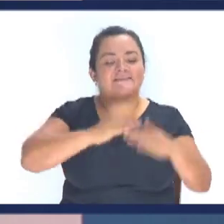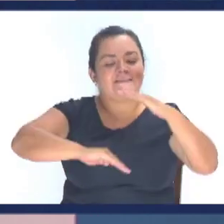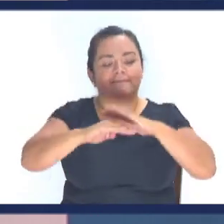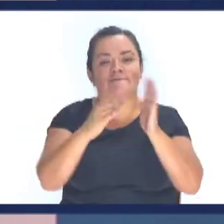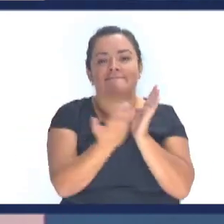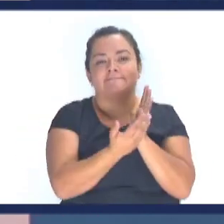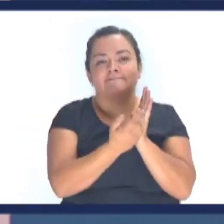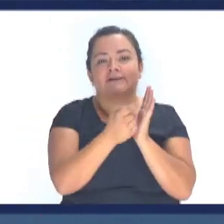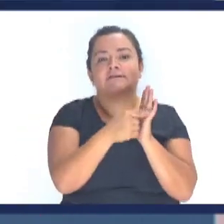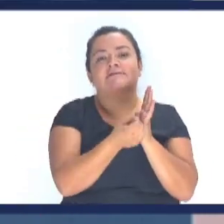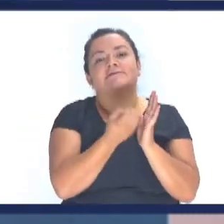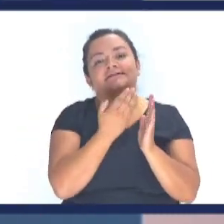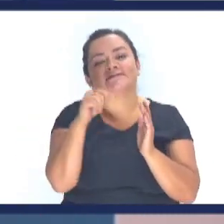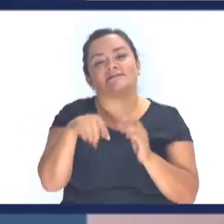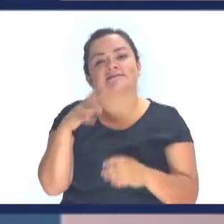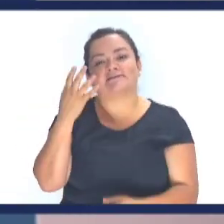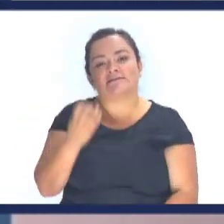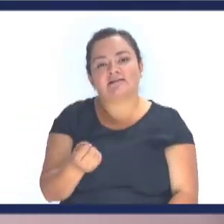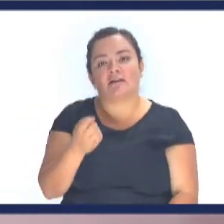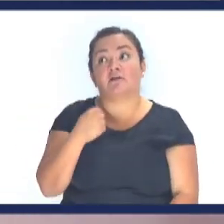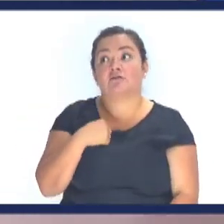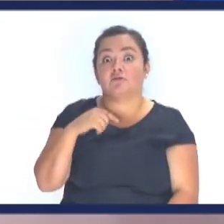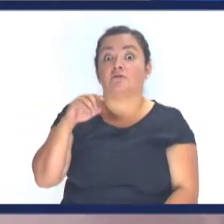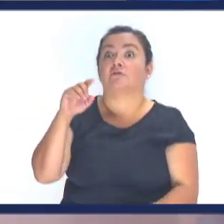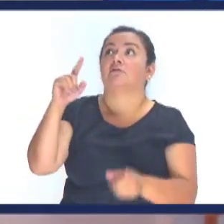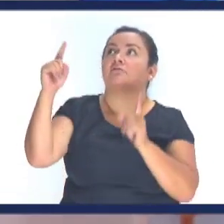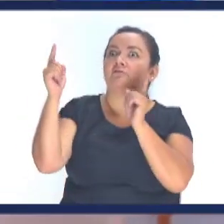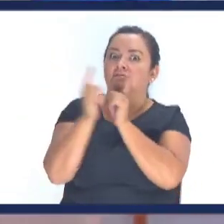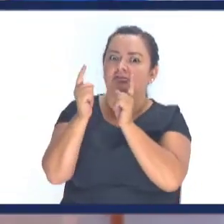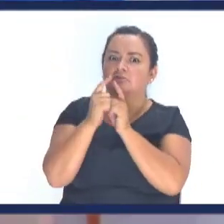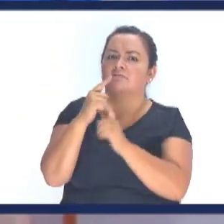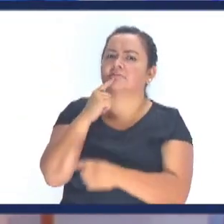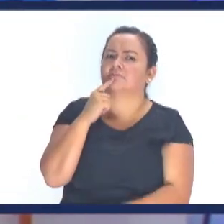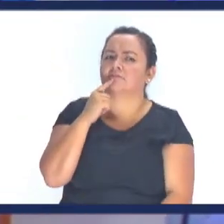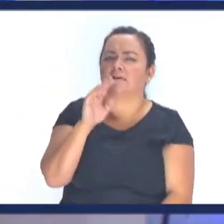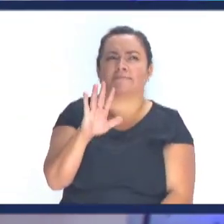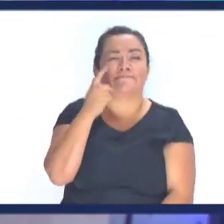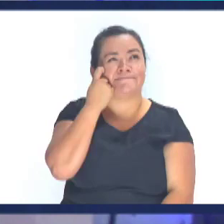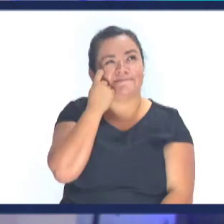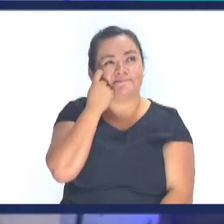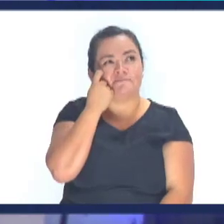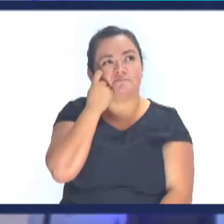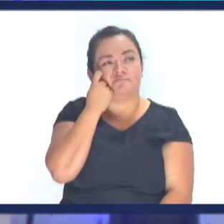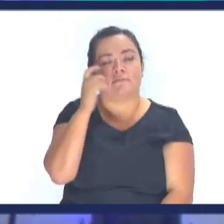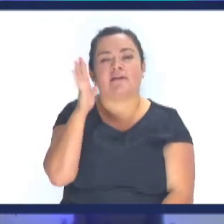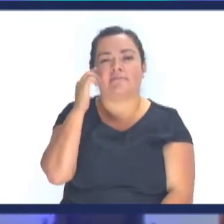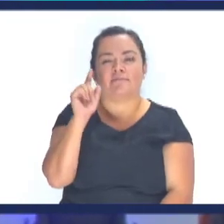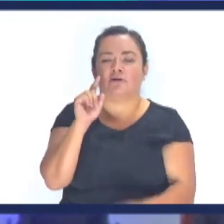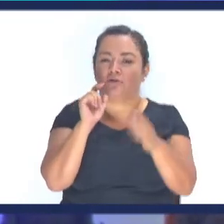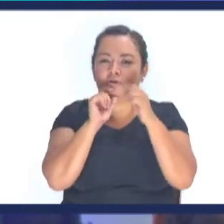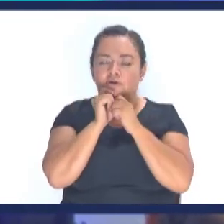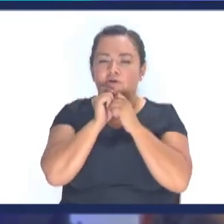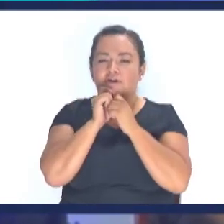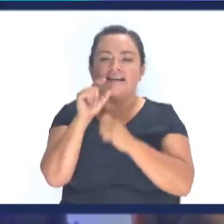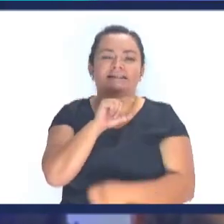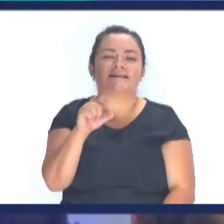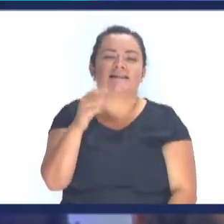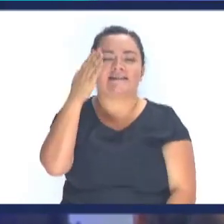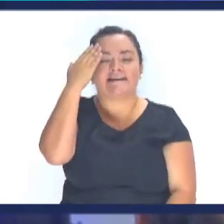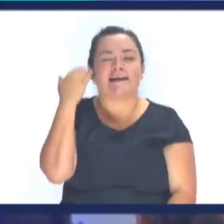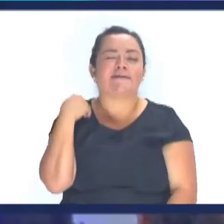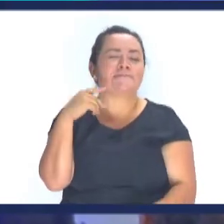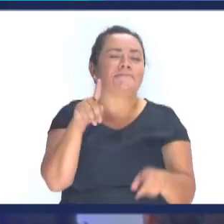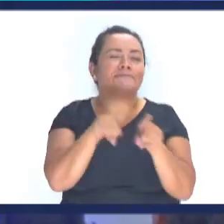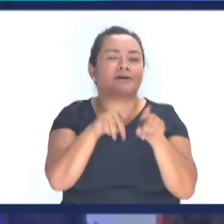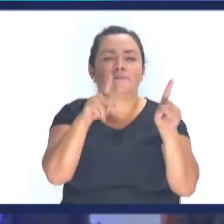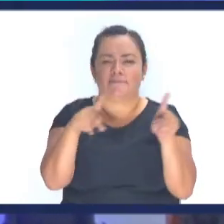fundamento para decir el día de hoy Que yo voy a conocer quién es Vamos a poner un nombre Yo quisiera conocer quién es la hermana